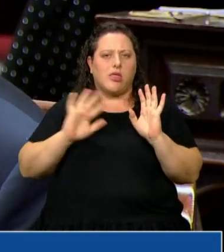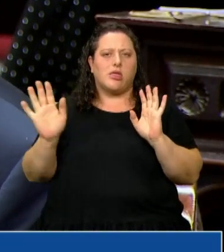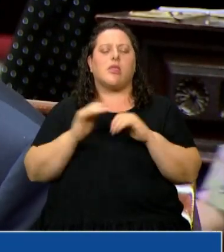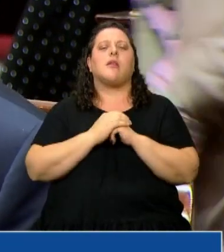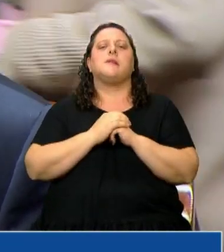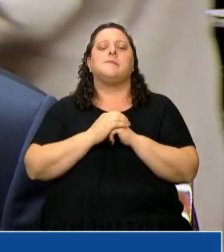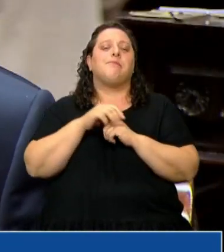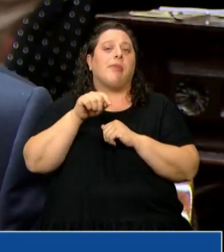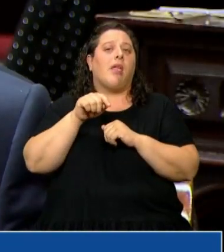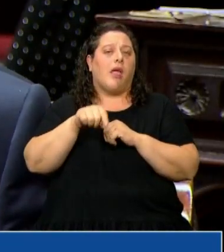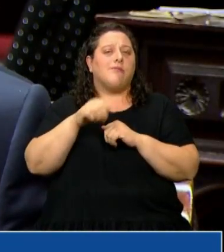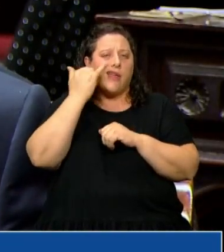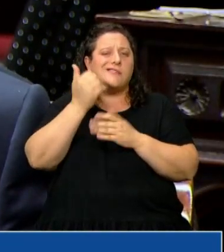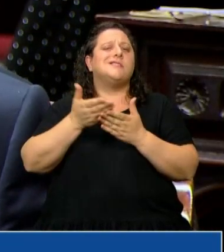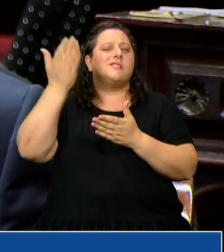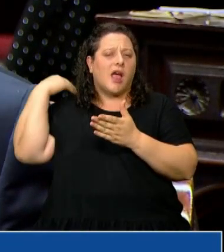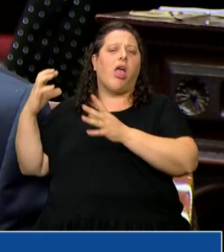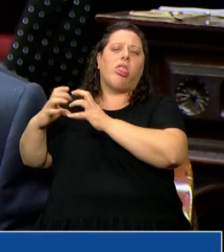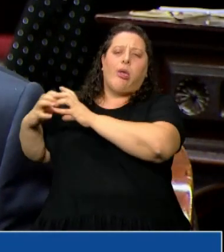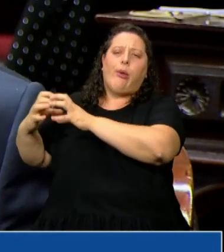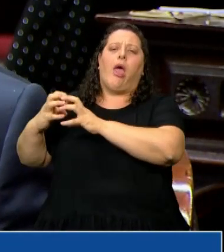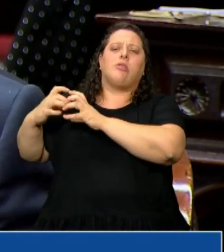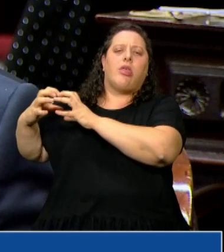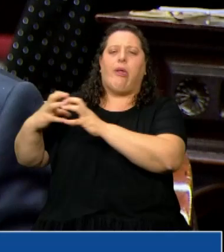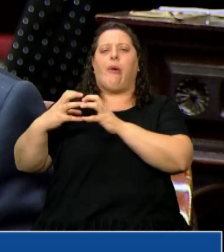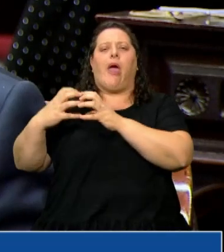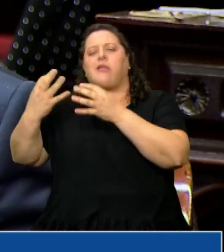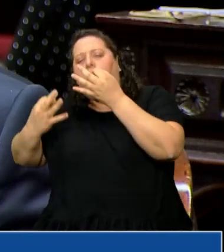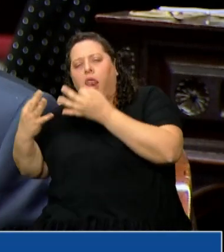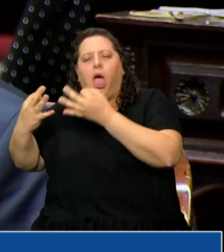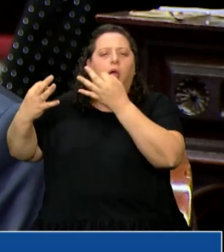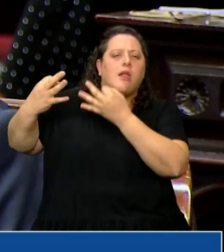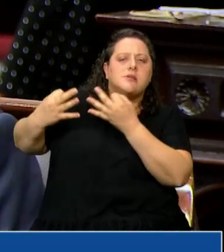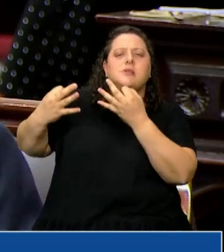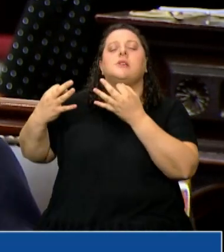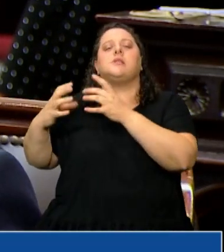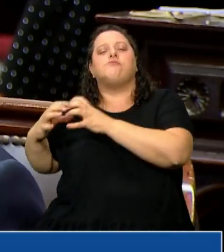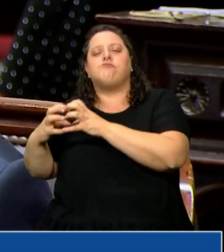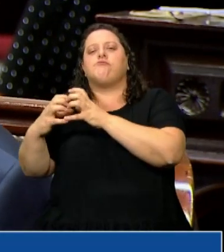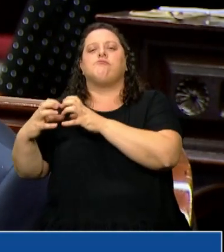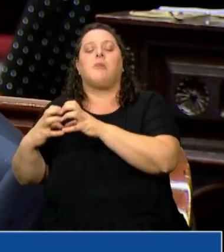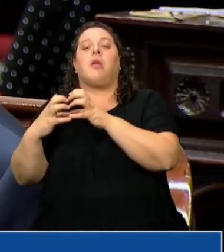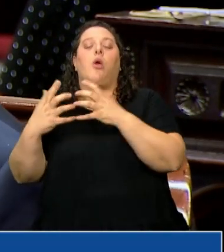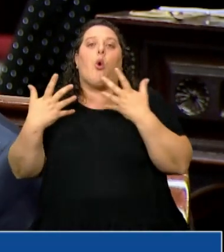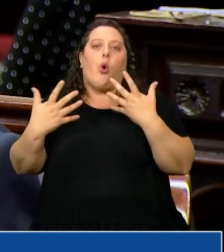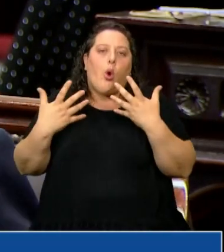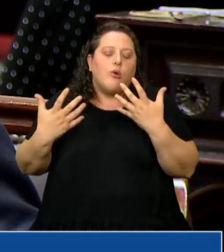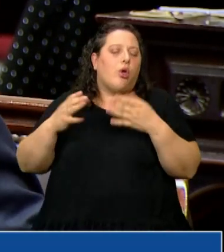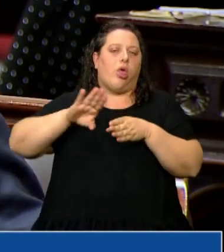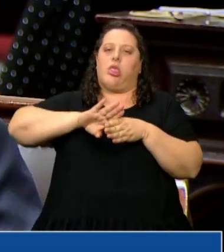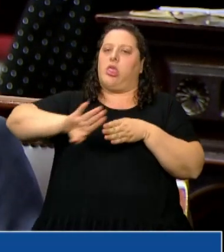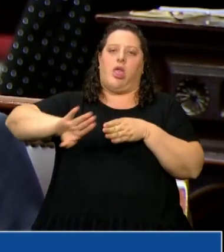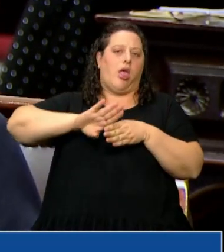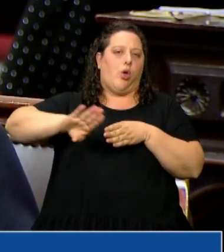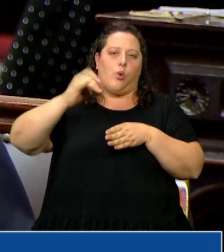Es algo que venimos debatiendo, que venimos analizando, pero obviamente es una deuda pendiente